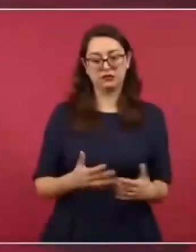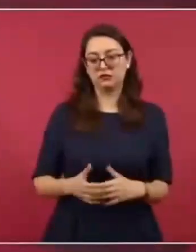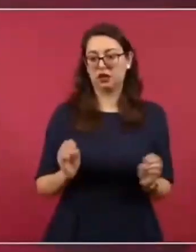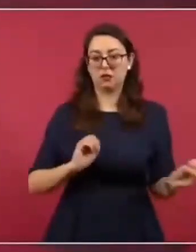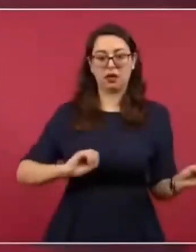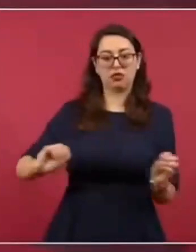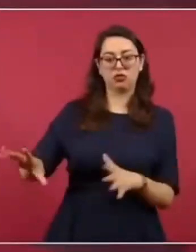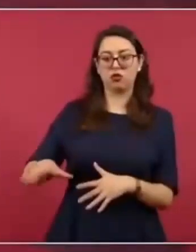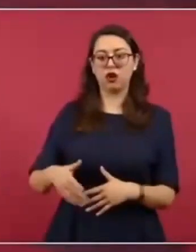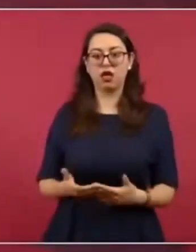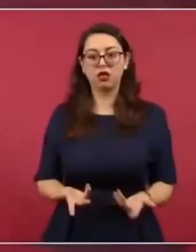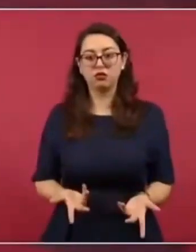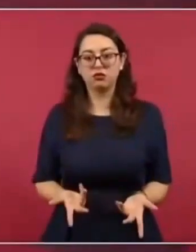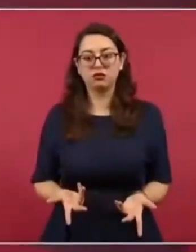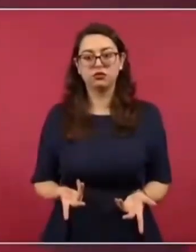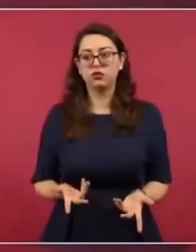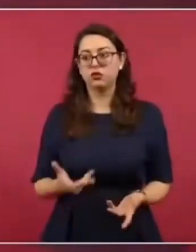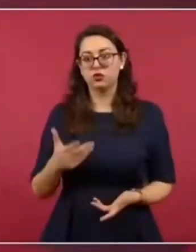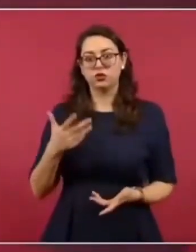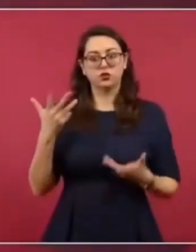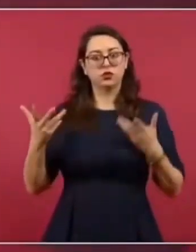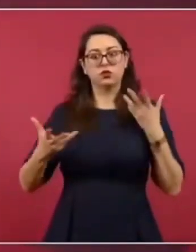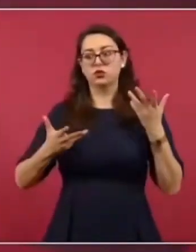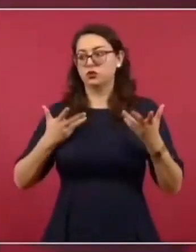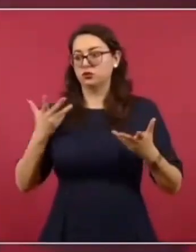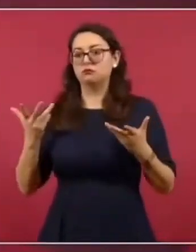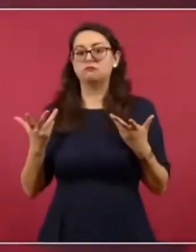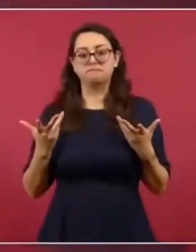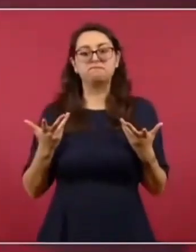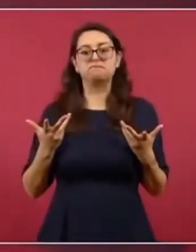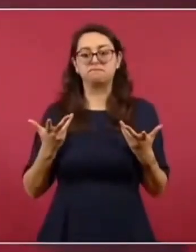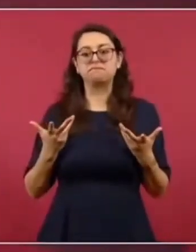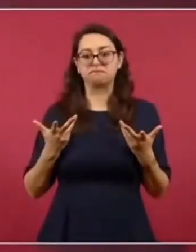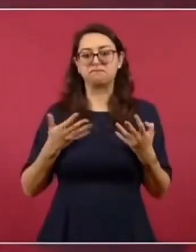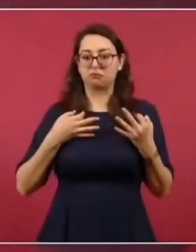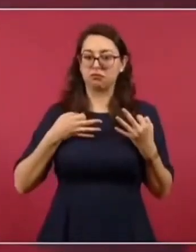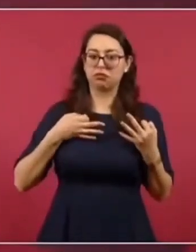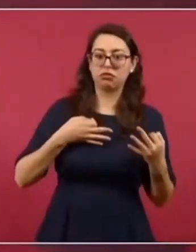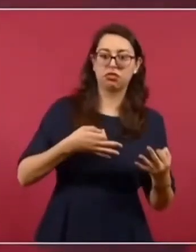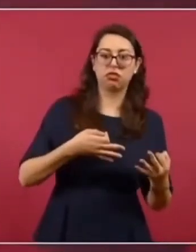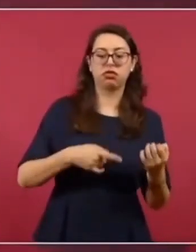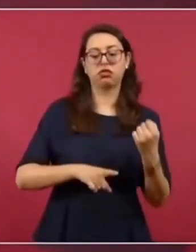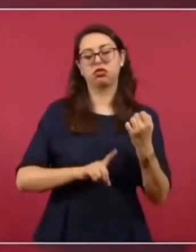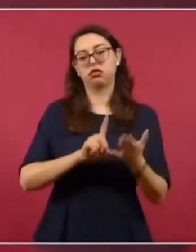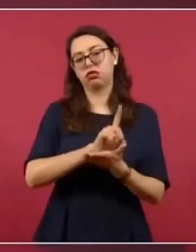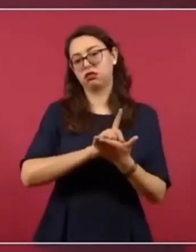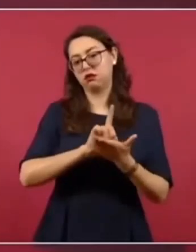porque eso causa mucho problema.